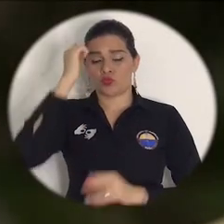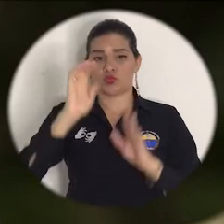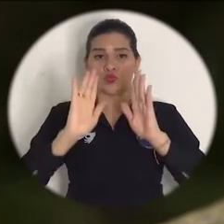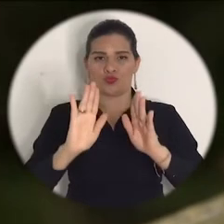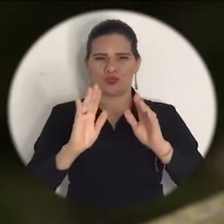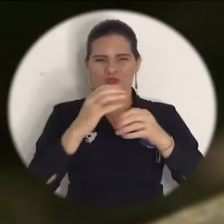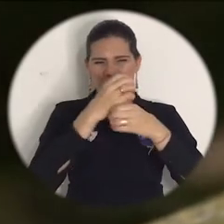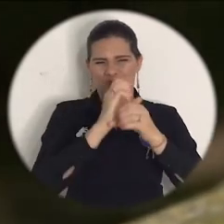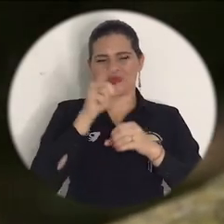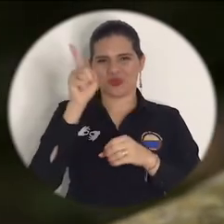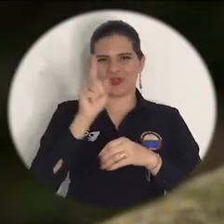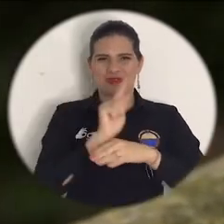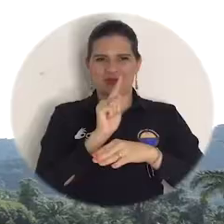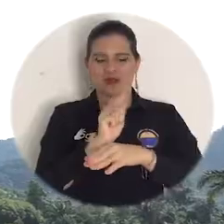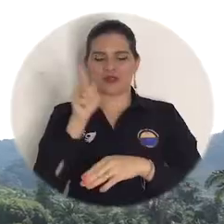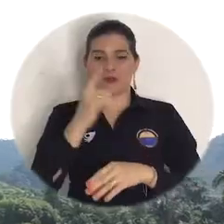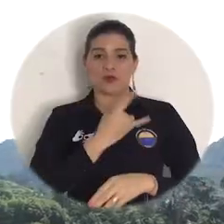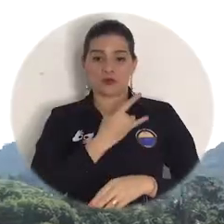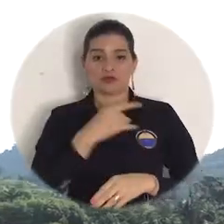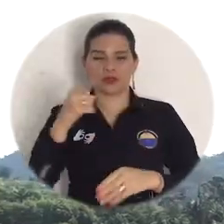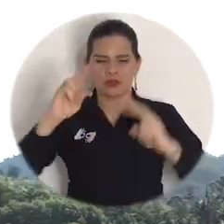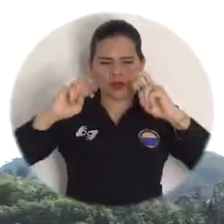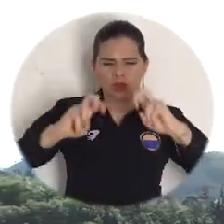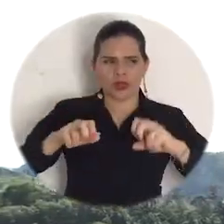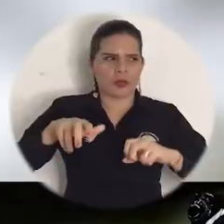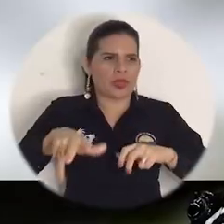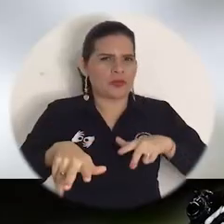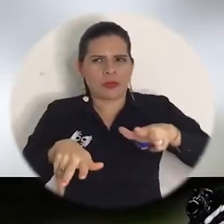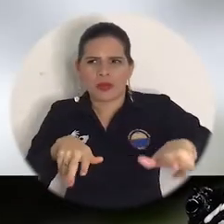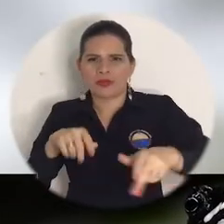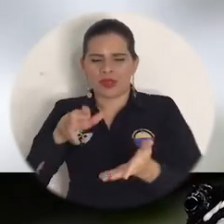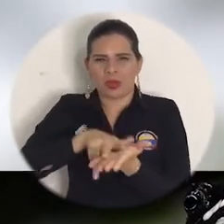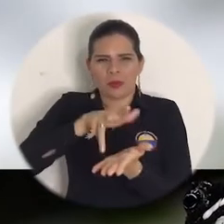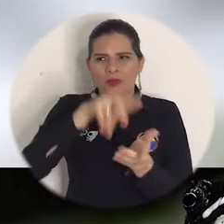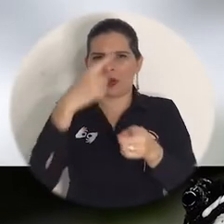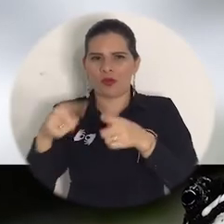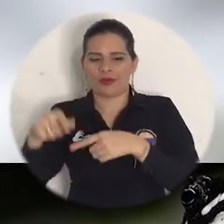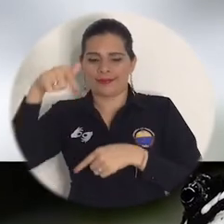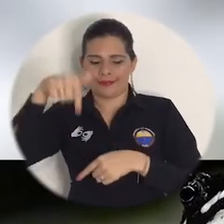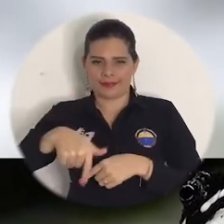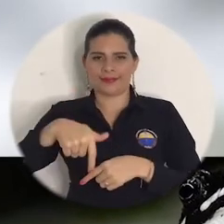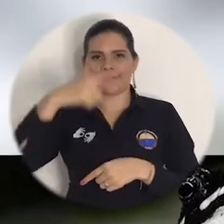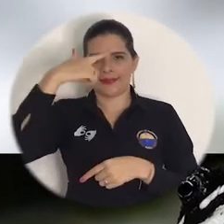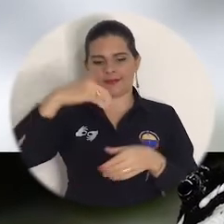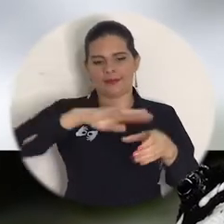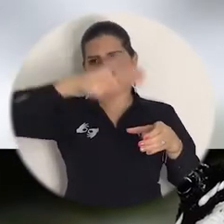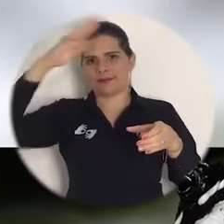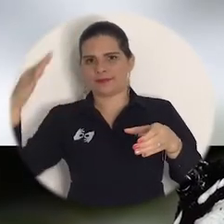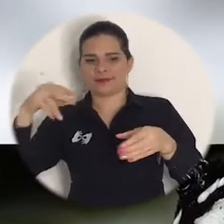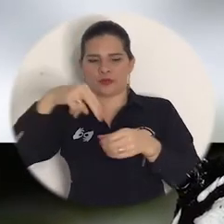conservación de los anfibios y rectiles en la Sierra Nevada de Santa Marta. La investigación siempre se tiene en cuenta el método